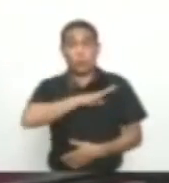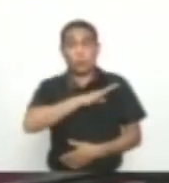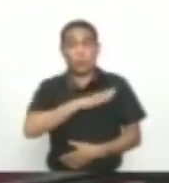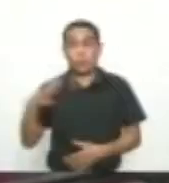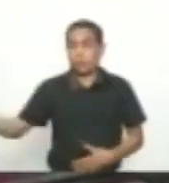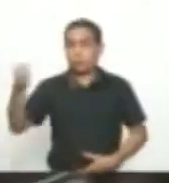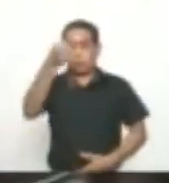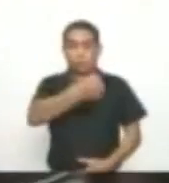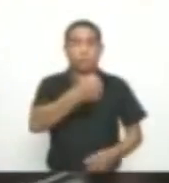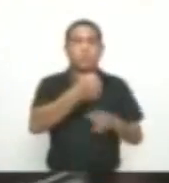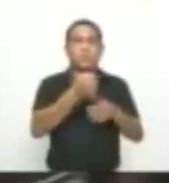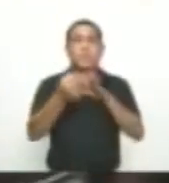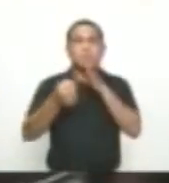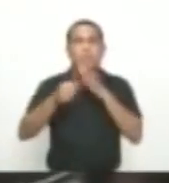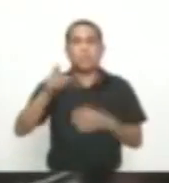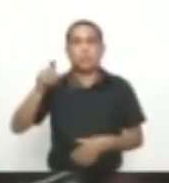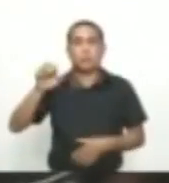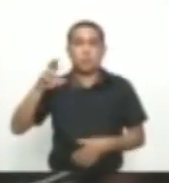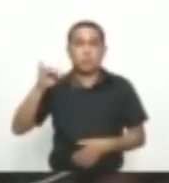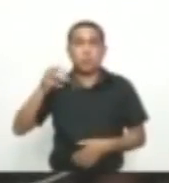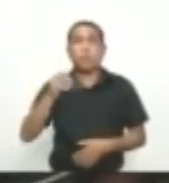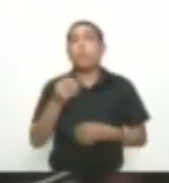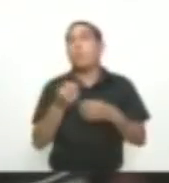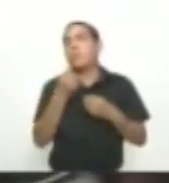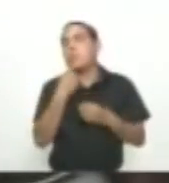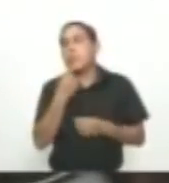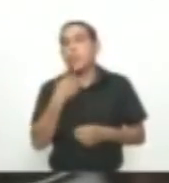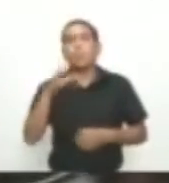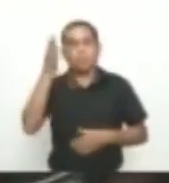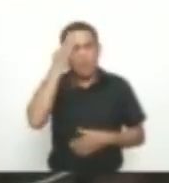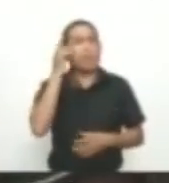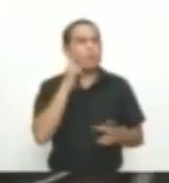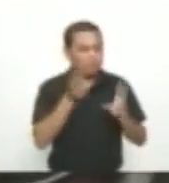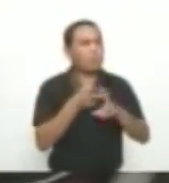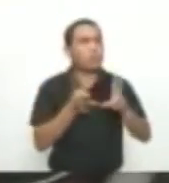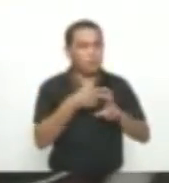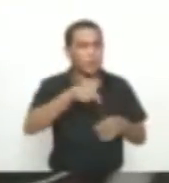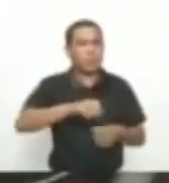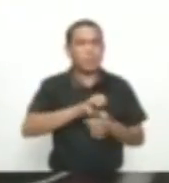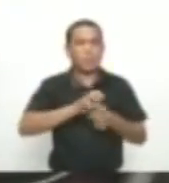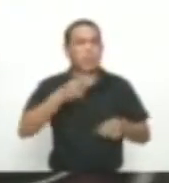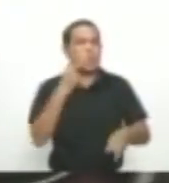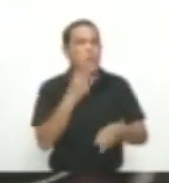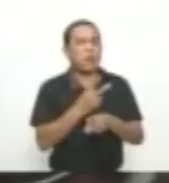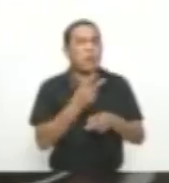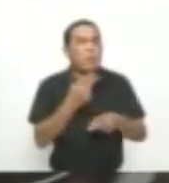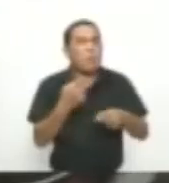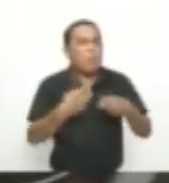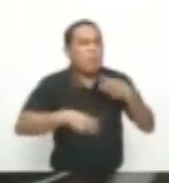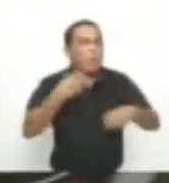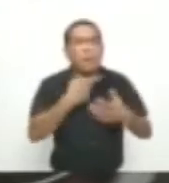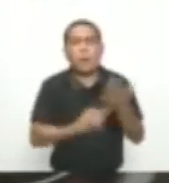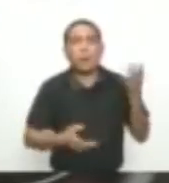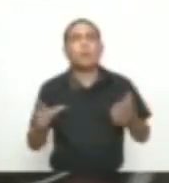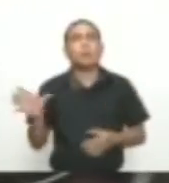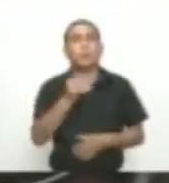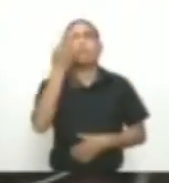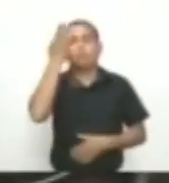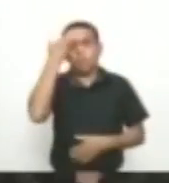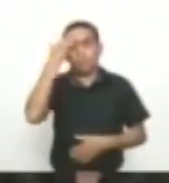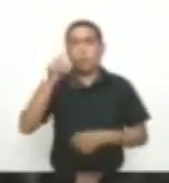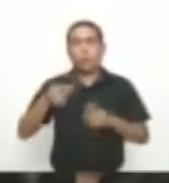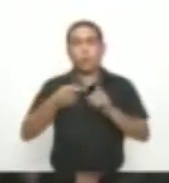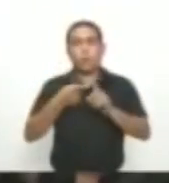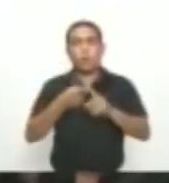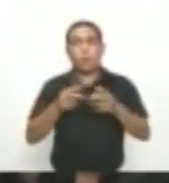Londoño Zureg Dijo que conoce Los problemas De la ciudad Y que por ello Trabajará Entre frentes Específicos El problema De las construcciones Segundo Es la